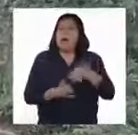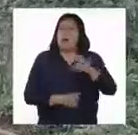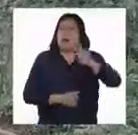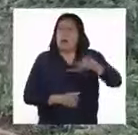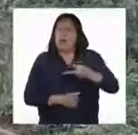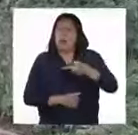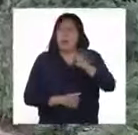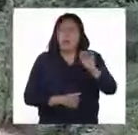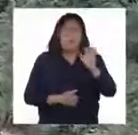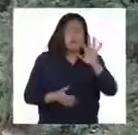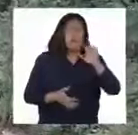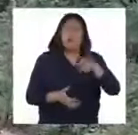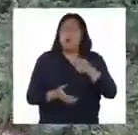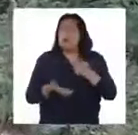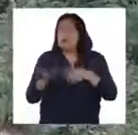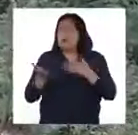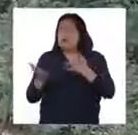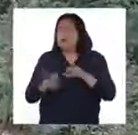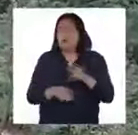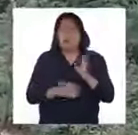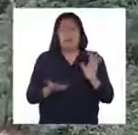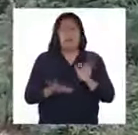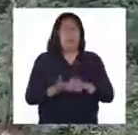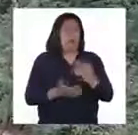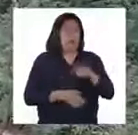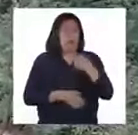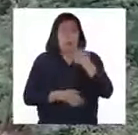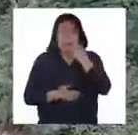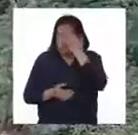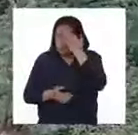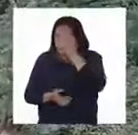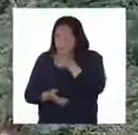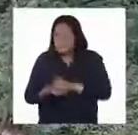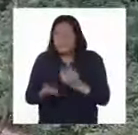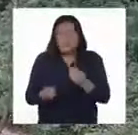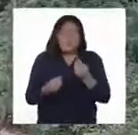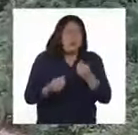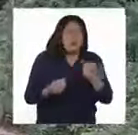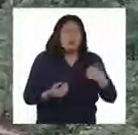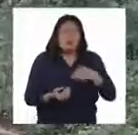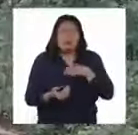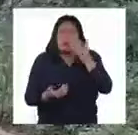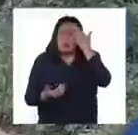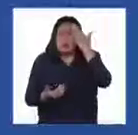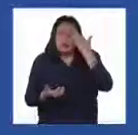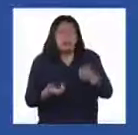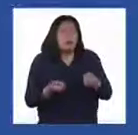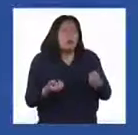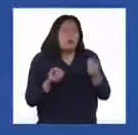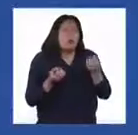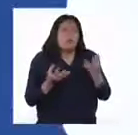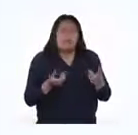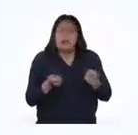.200 vicuñas en total. ¿Se les ocupa alguna estrategia que nos pueda servir para poder controlarlas?